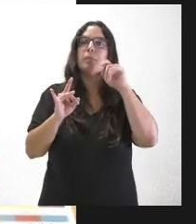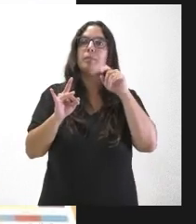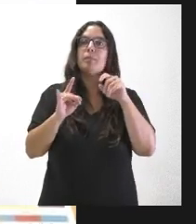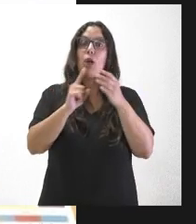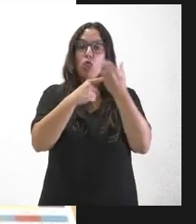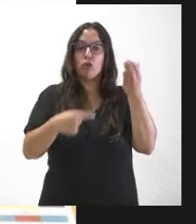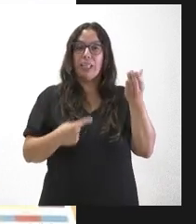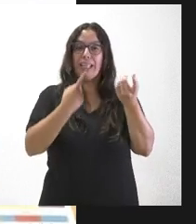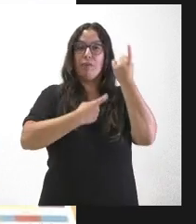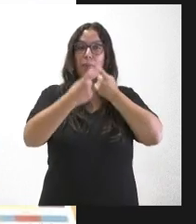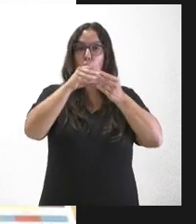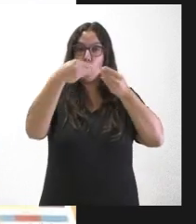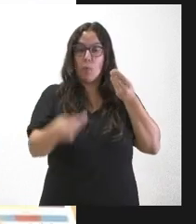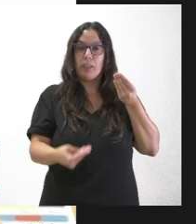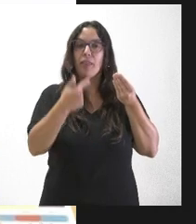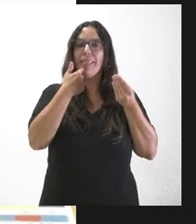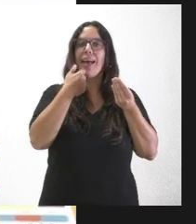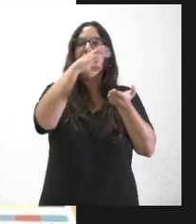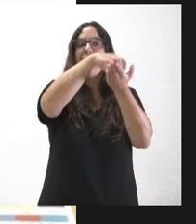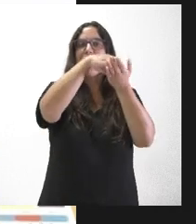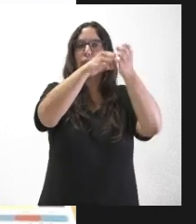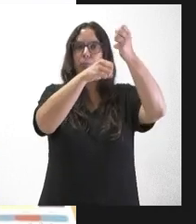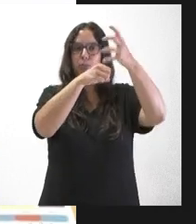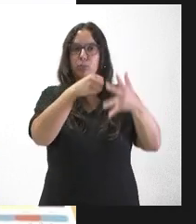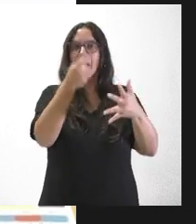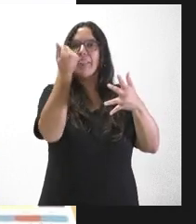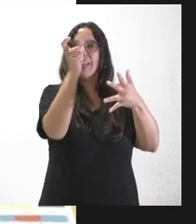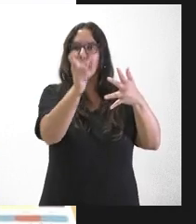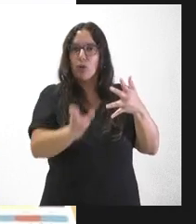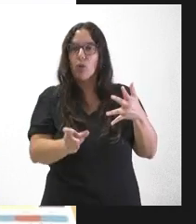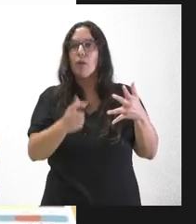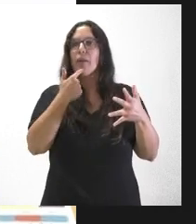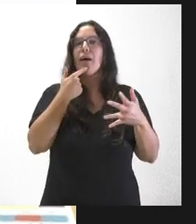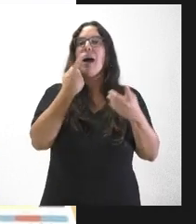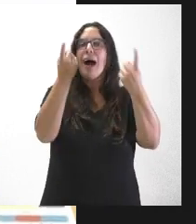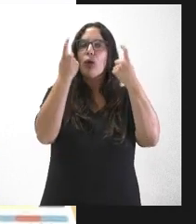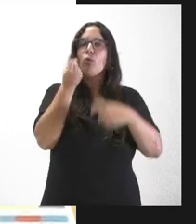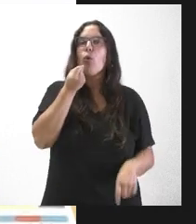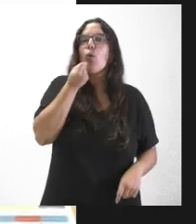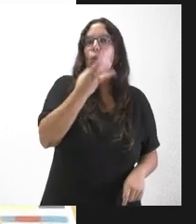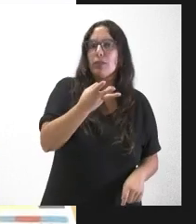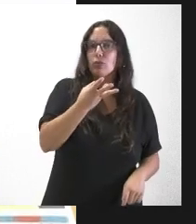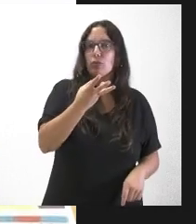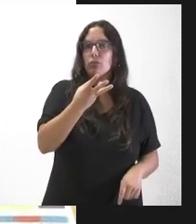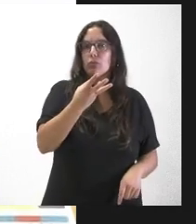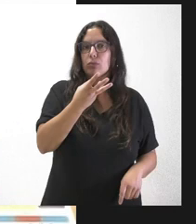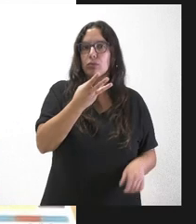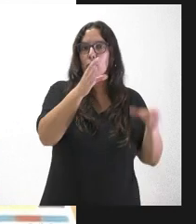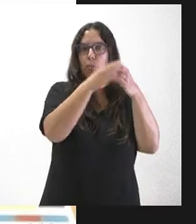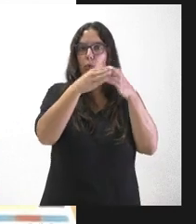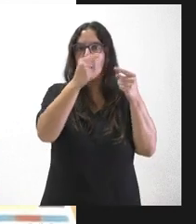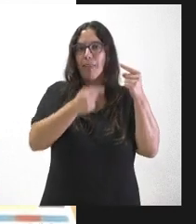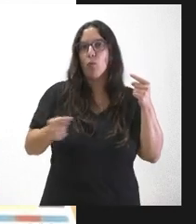informativo venía el número de centros y el dinero destinado, si nos pueden ofrecer cuántos alumnos hay en cada uno de esos grupos por